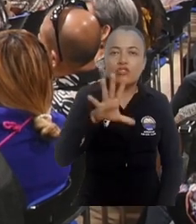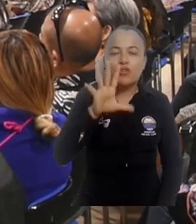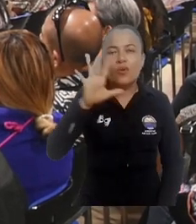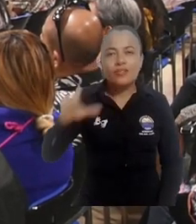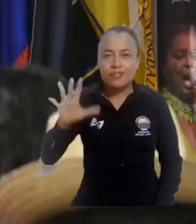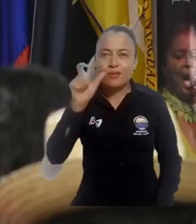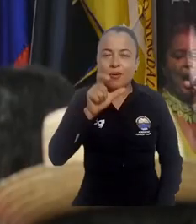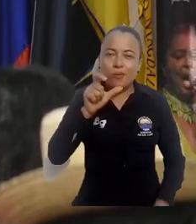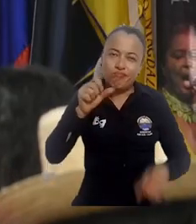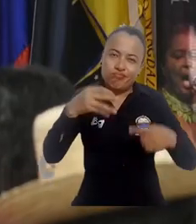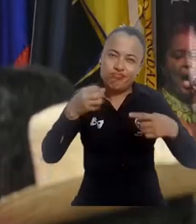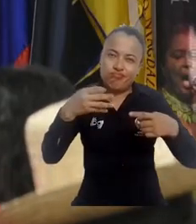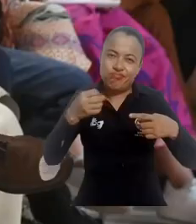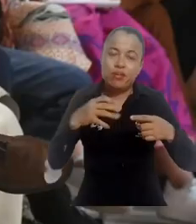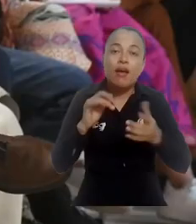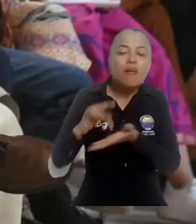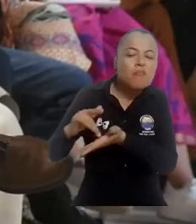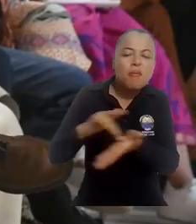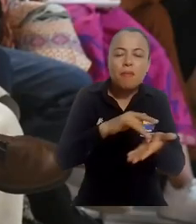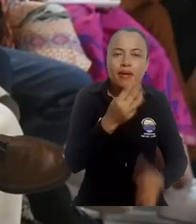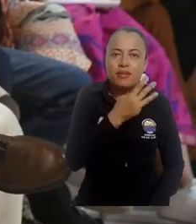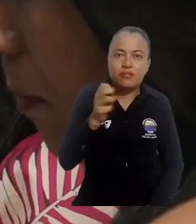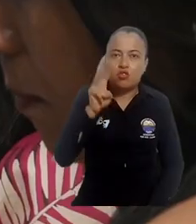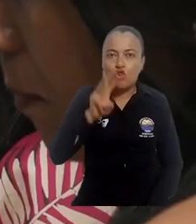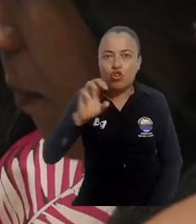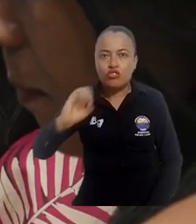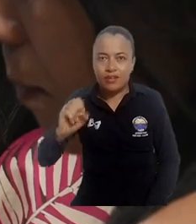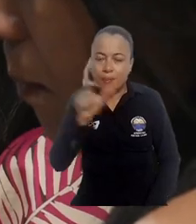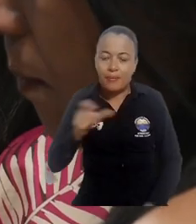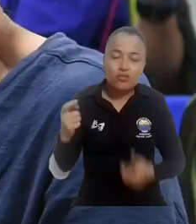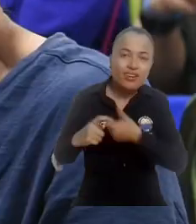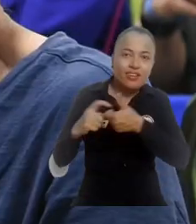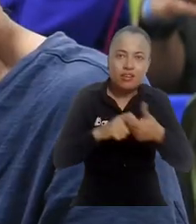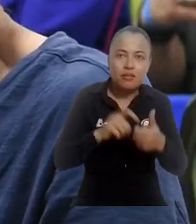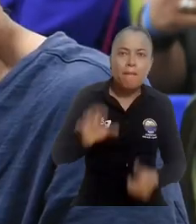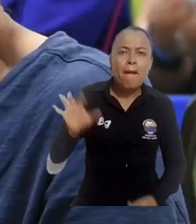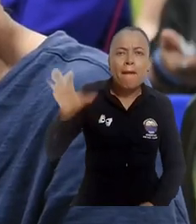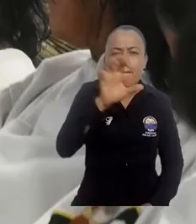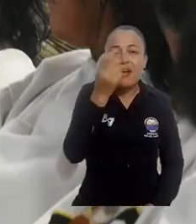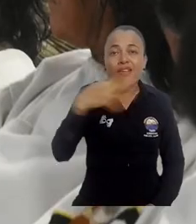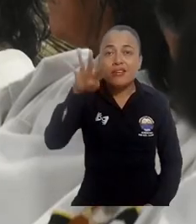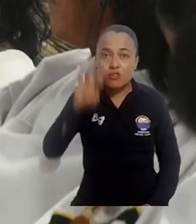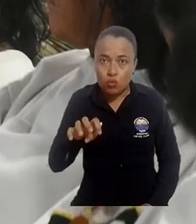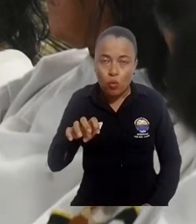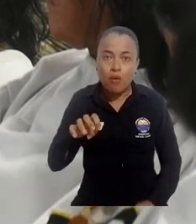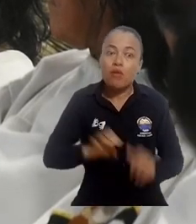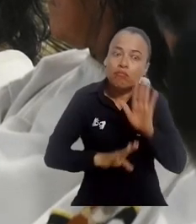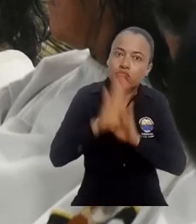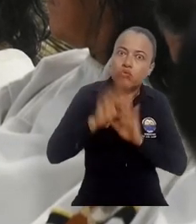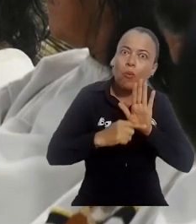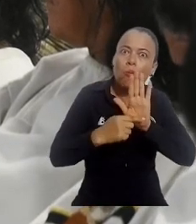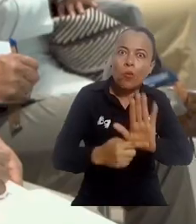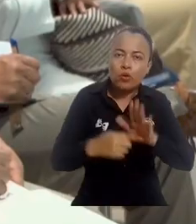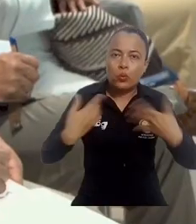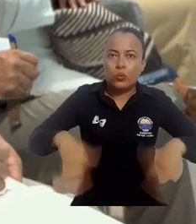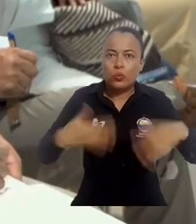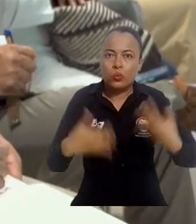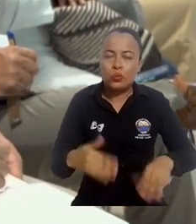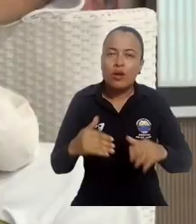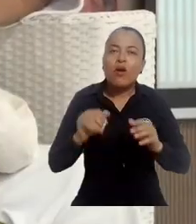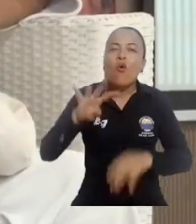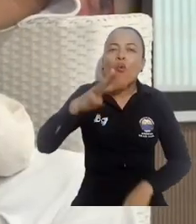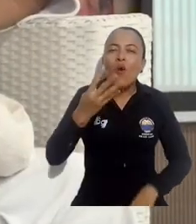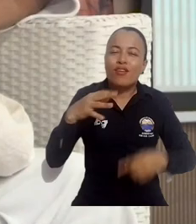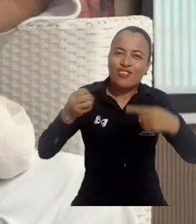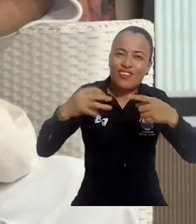255 ponencias y la asistencia de 380 inscritos provenientes de 19 países dan cuenta del éxito